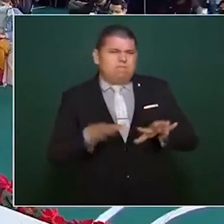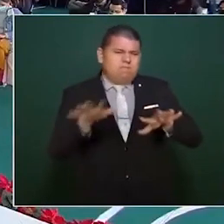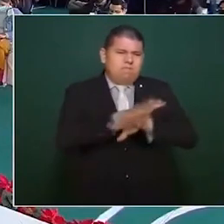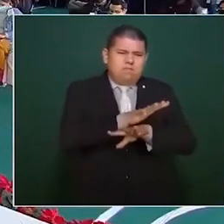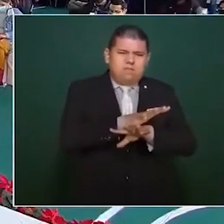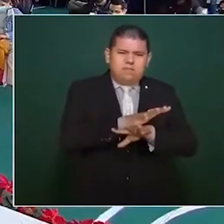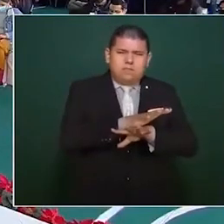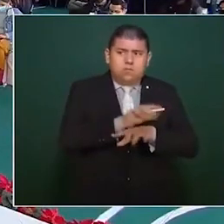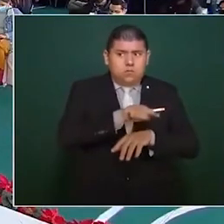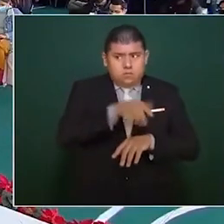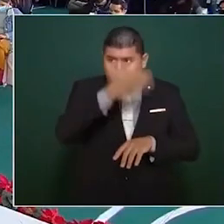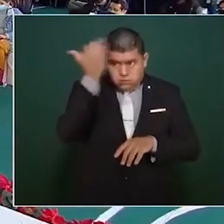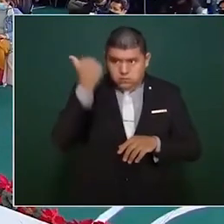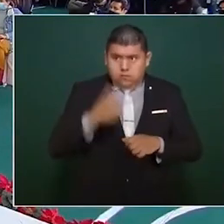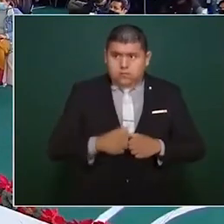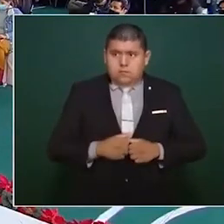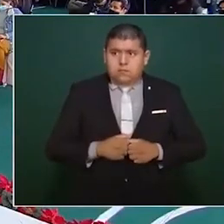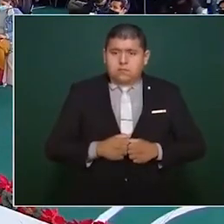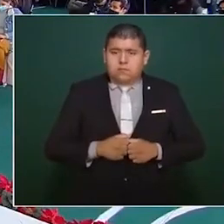¿No se enteraron?